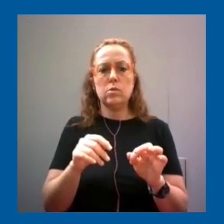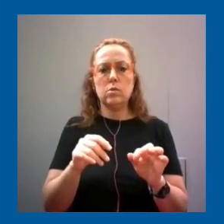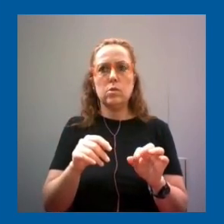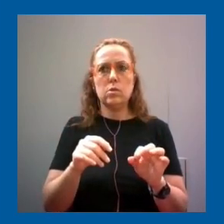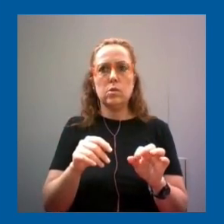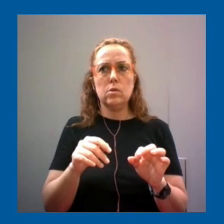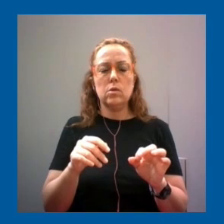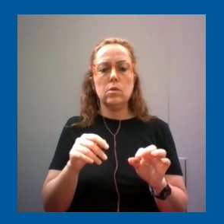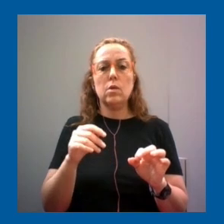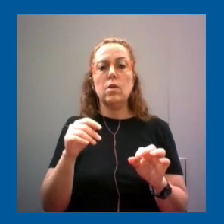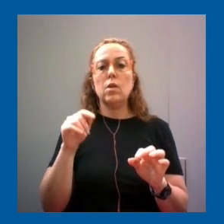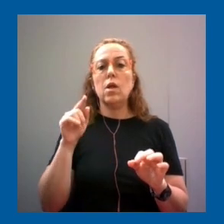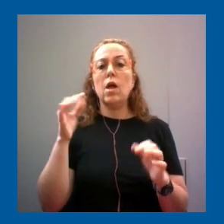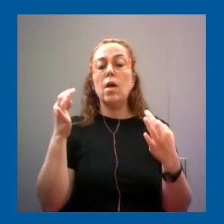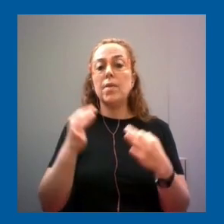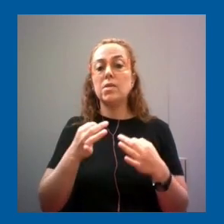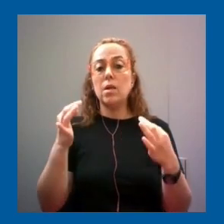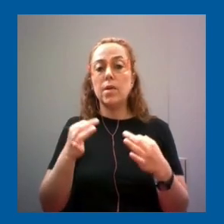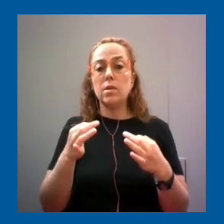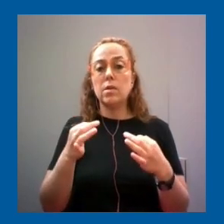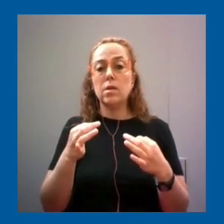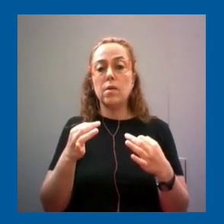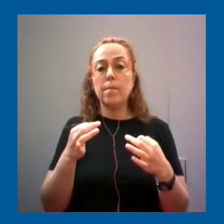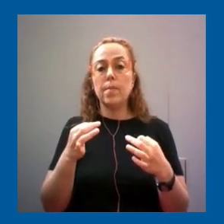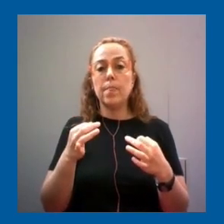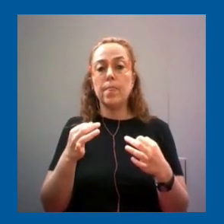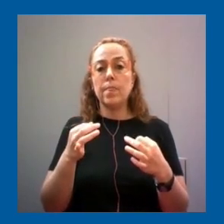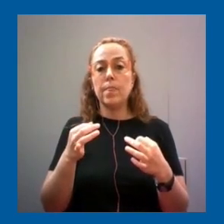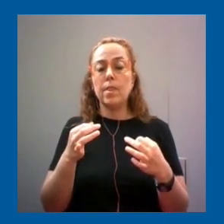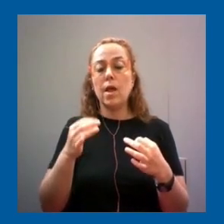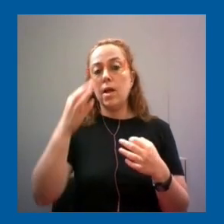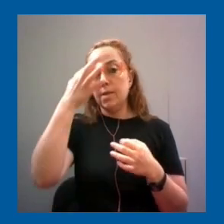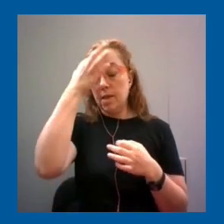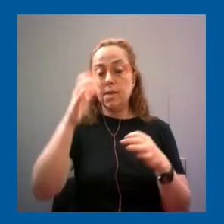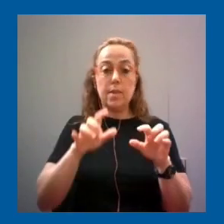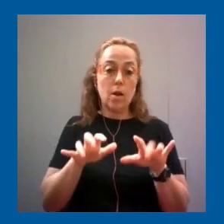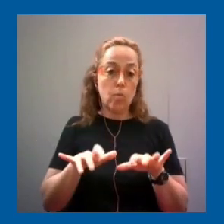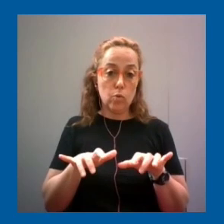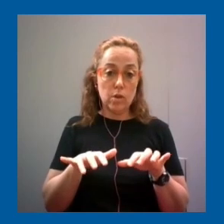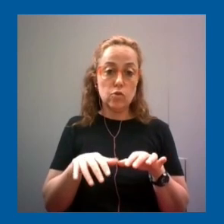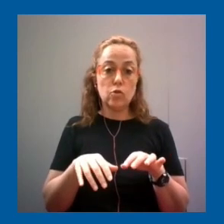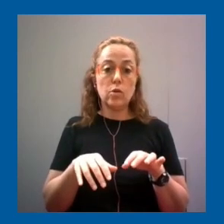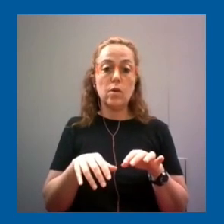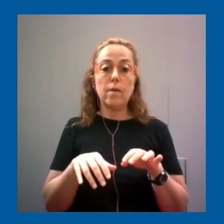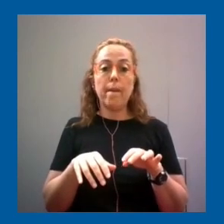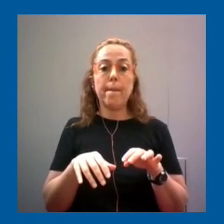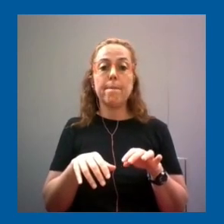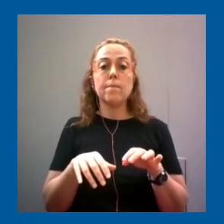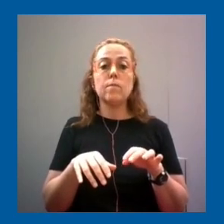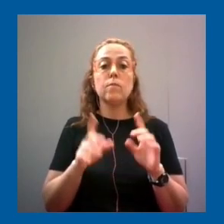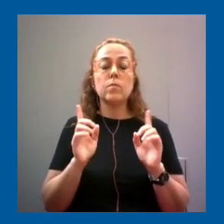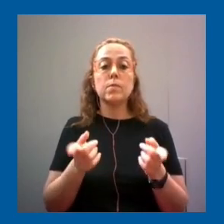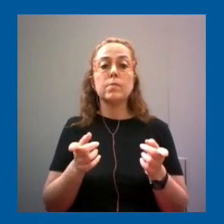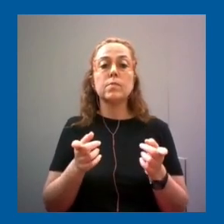particularmente ha ido la ciencia de la computación la ciencia de la computación además es un área de